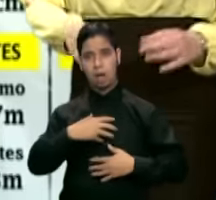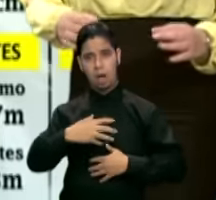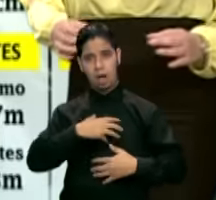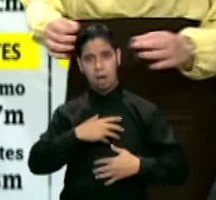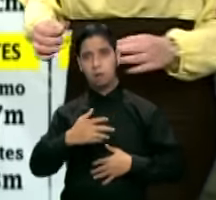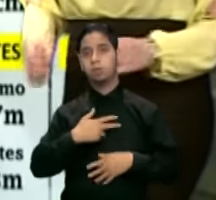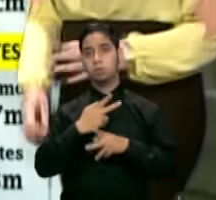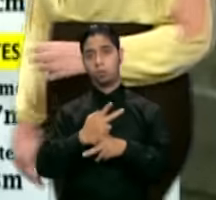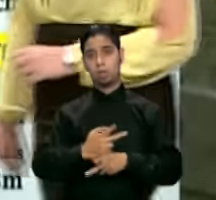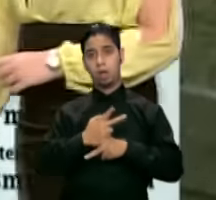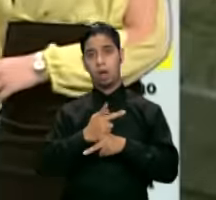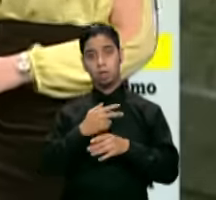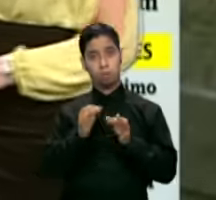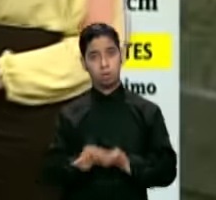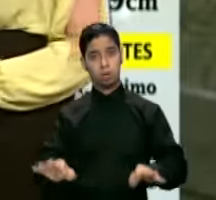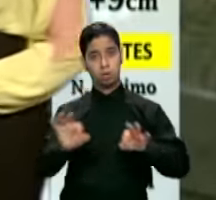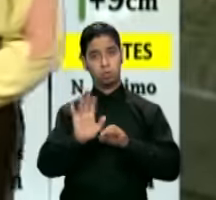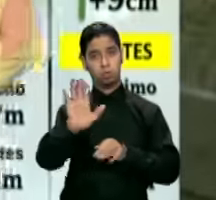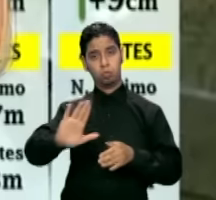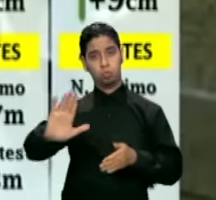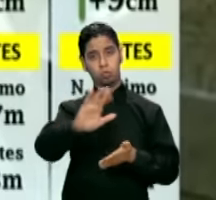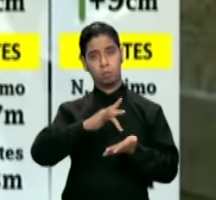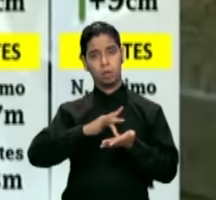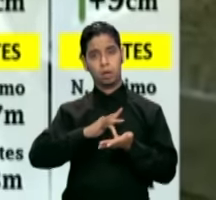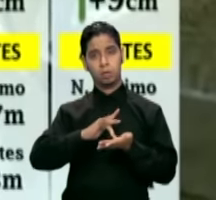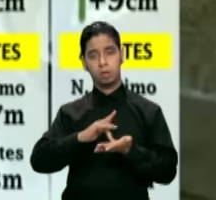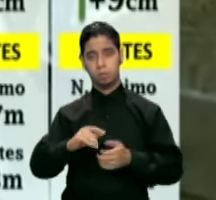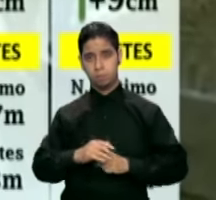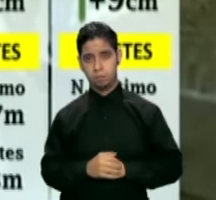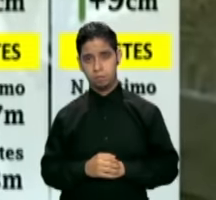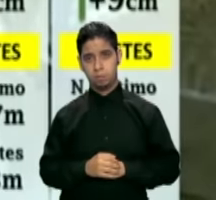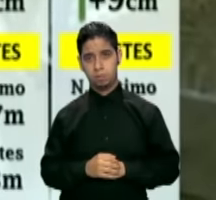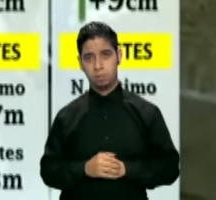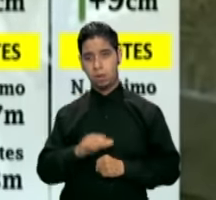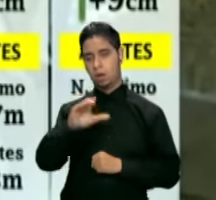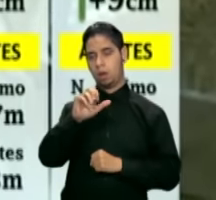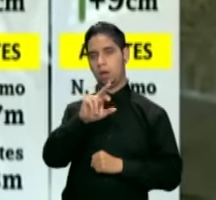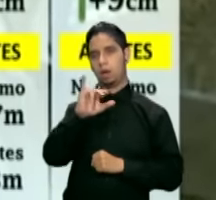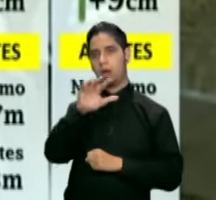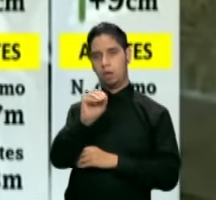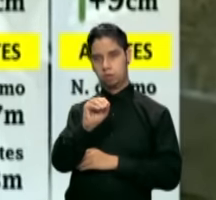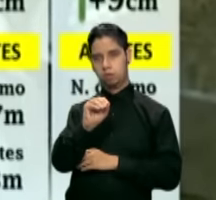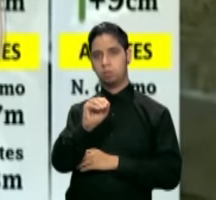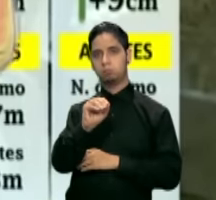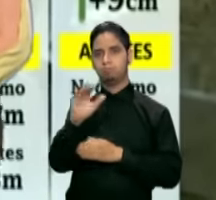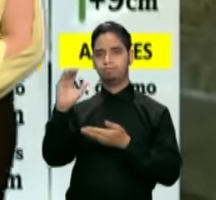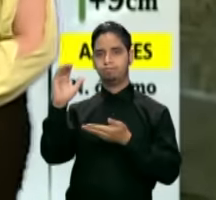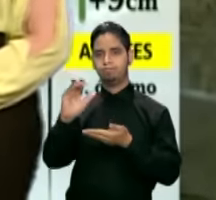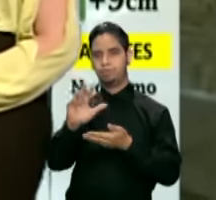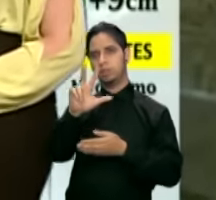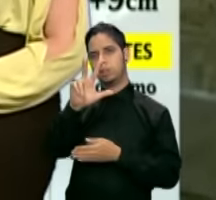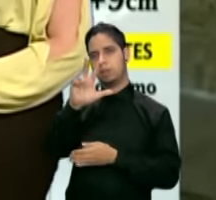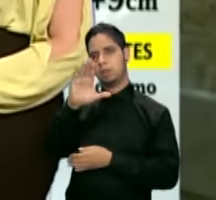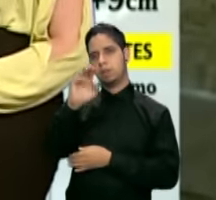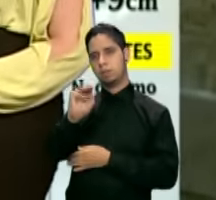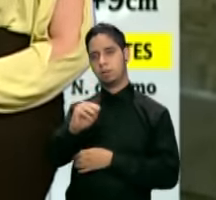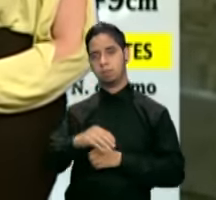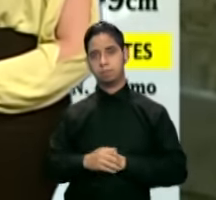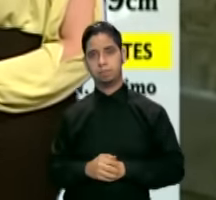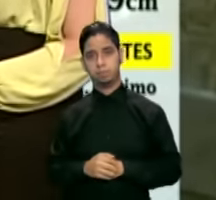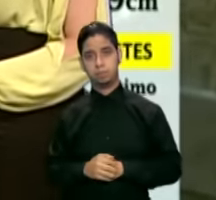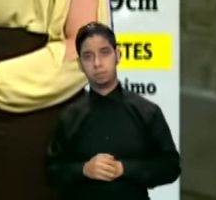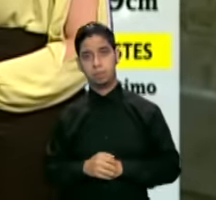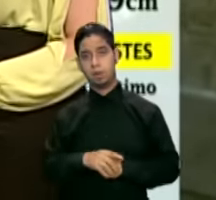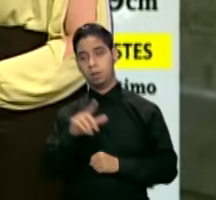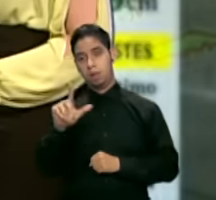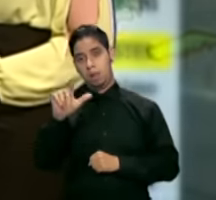Y en los envases, Carraízo comienza a disminuir nuevamente. Tuvo una disminución de 13 centímetros, mientras que la plata